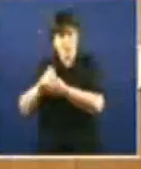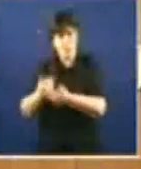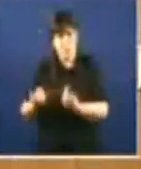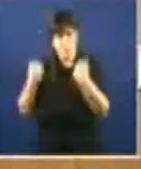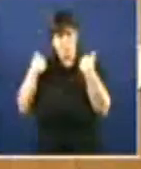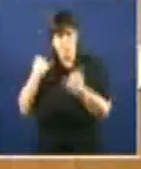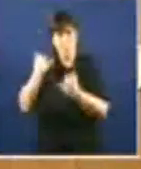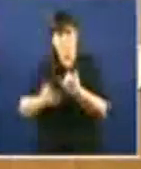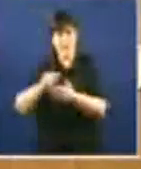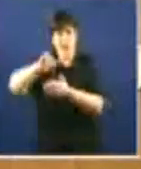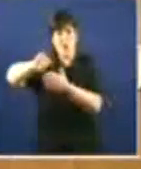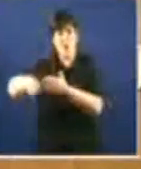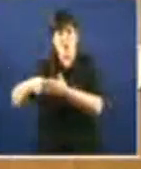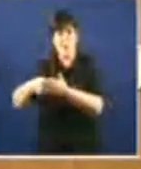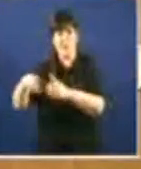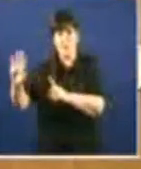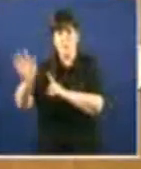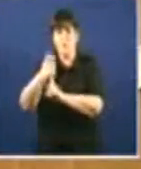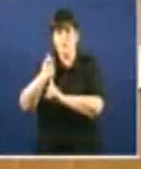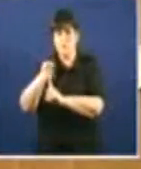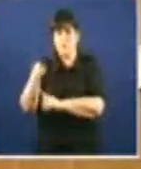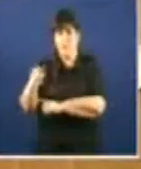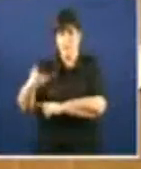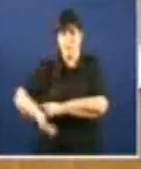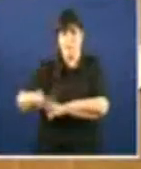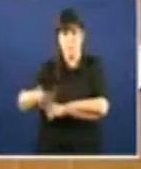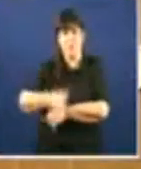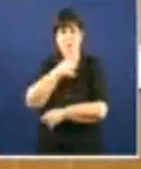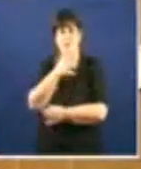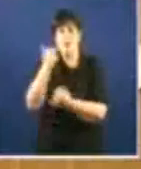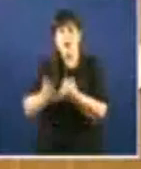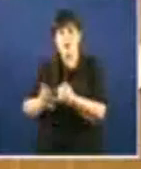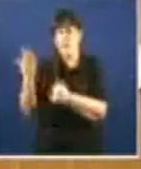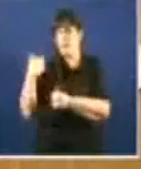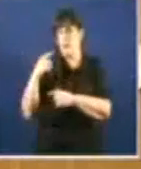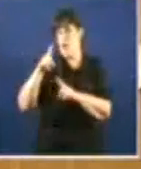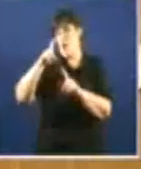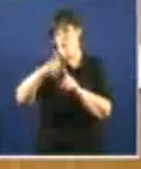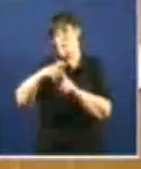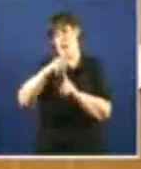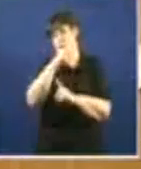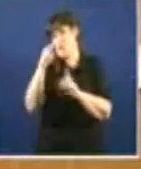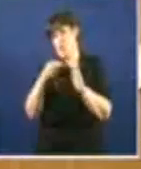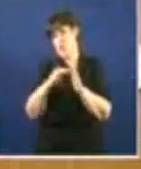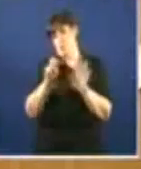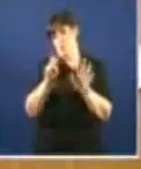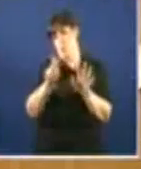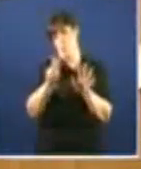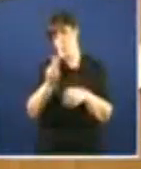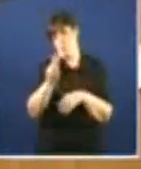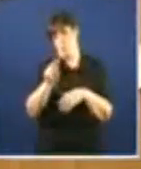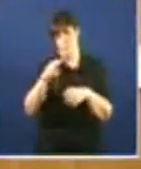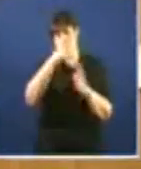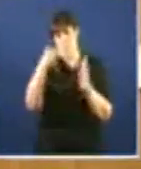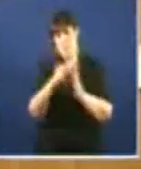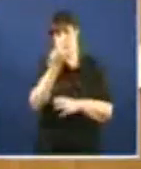faise cun contrato que é o máis trascendente, que se axudica en maio de 2012, a unión fenosa comercial